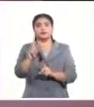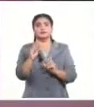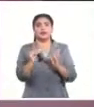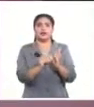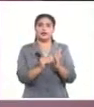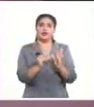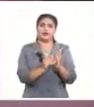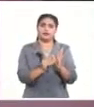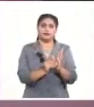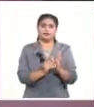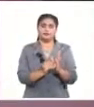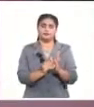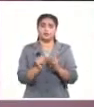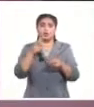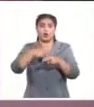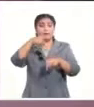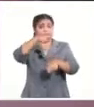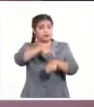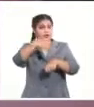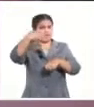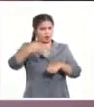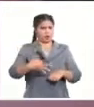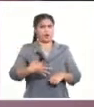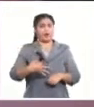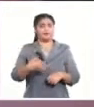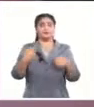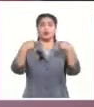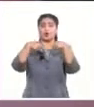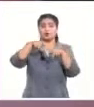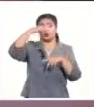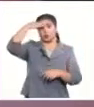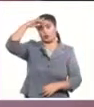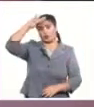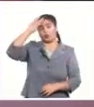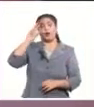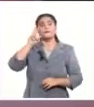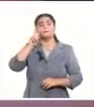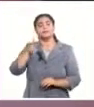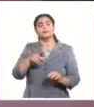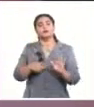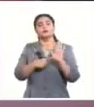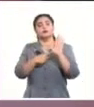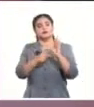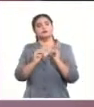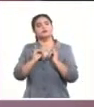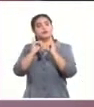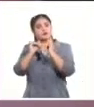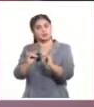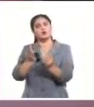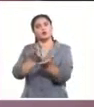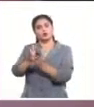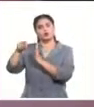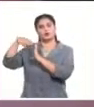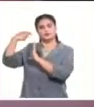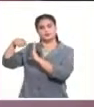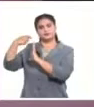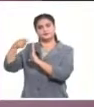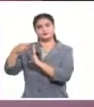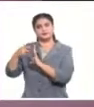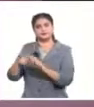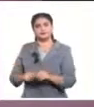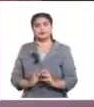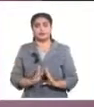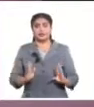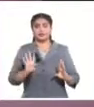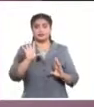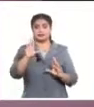en tiempo real, conjuntamente con el canal Cubavisión, pues tendrá contacto con nuestros compañeros emplazados allí. Y hasta las